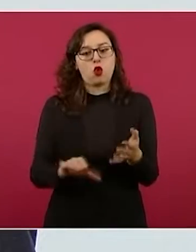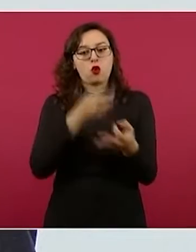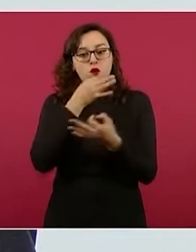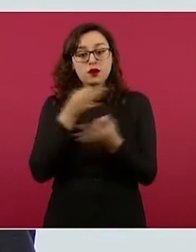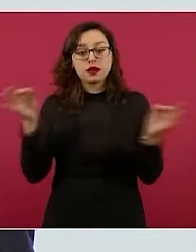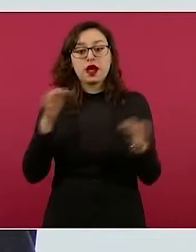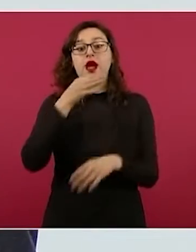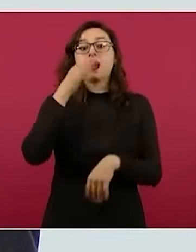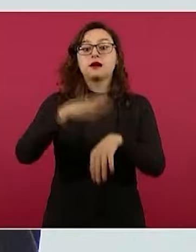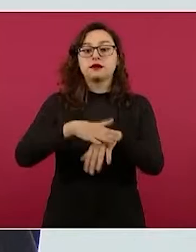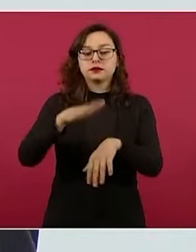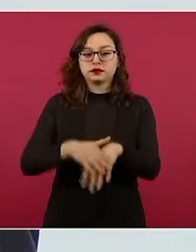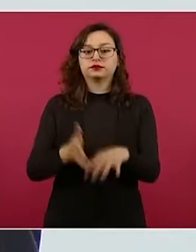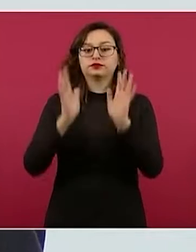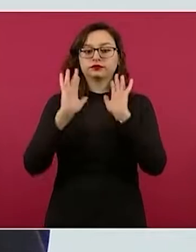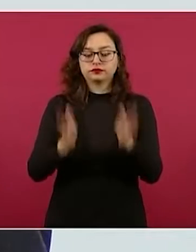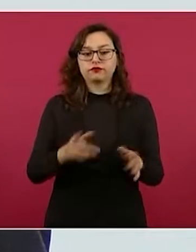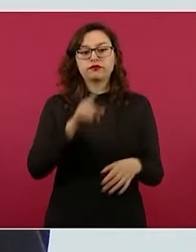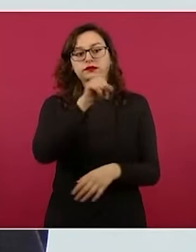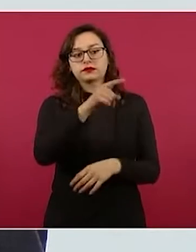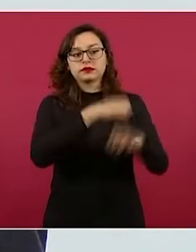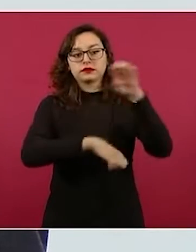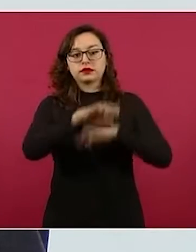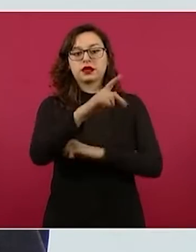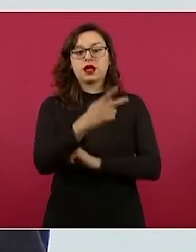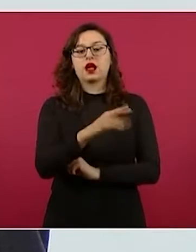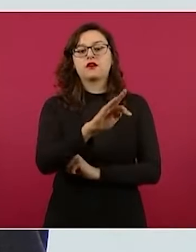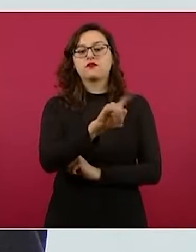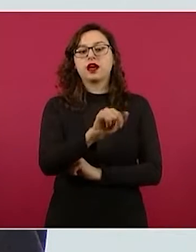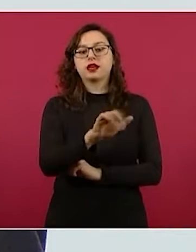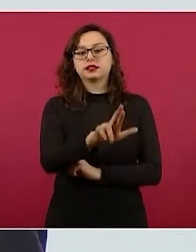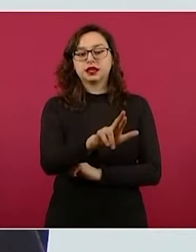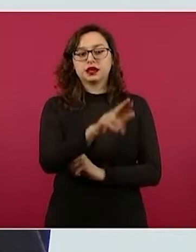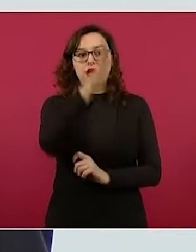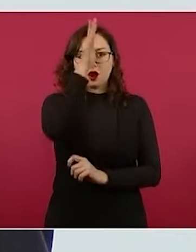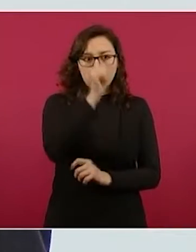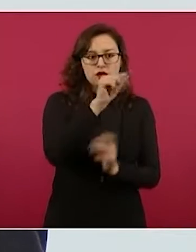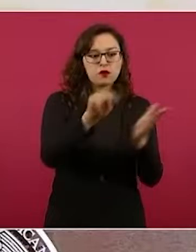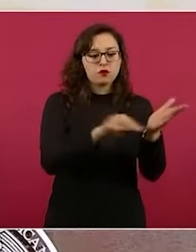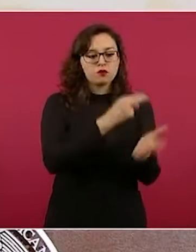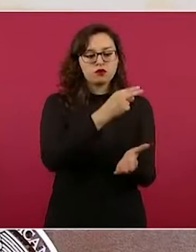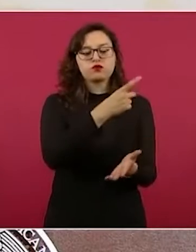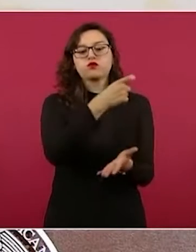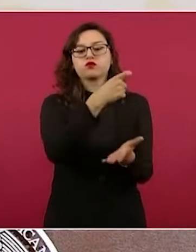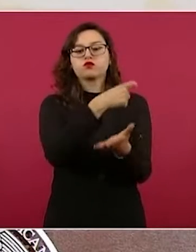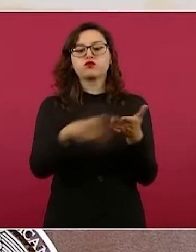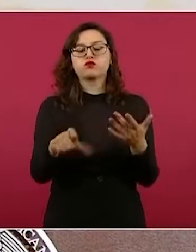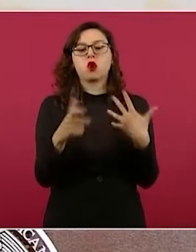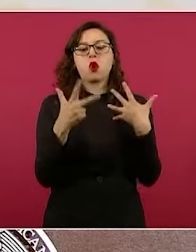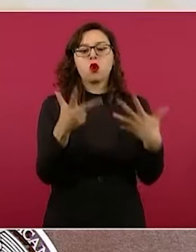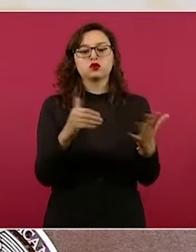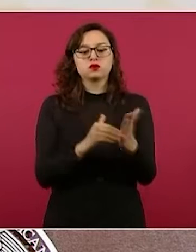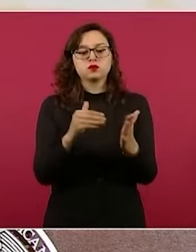contrato con la compañía Pfizer para la vacuna Pfizer-BioNTech que vamos a adquirir alrededor de 8 millones de